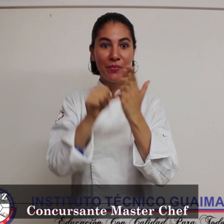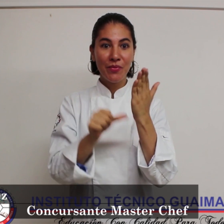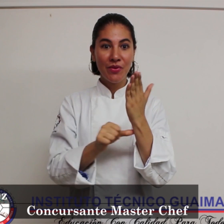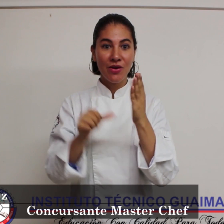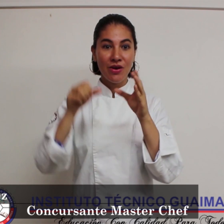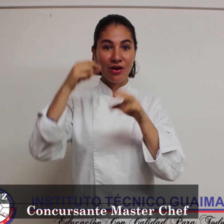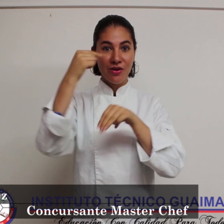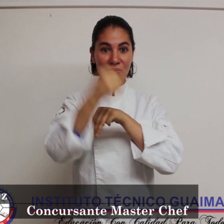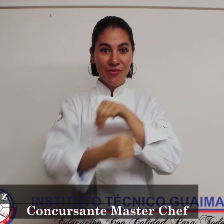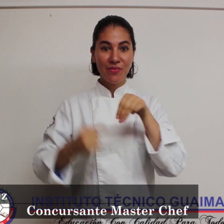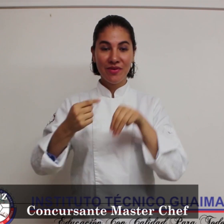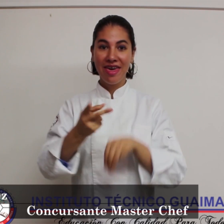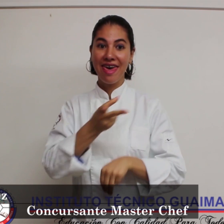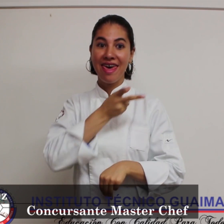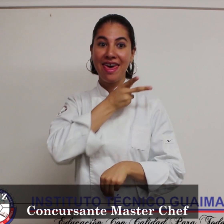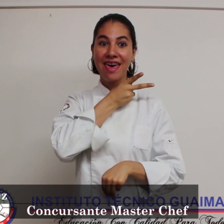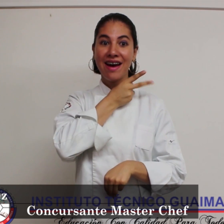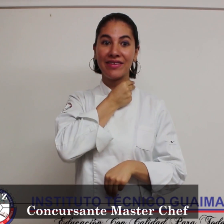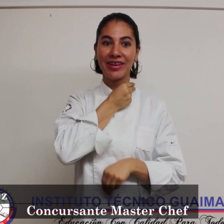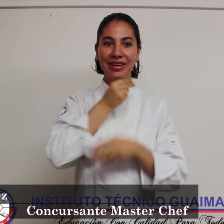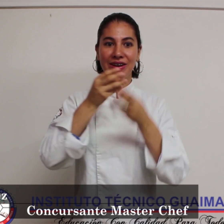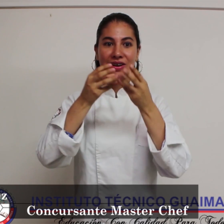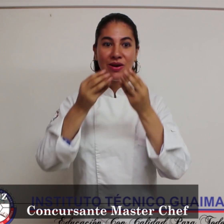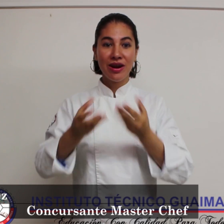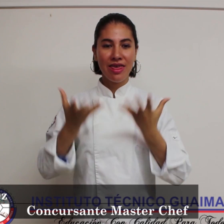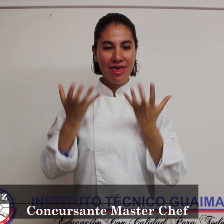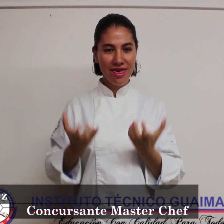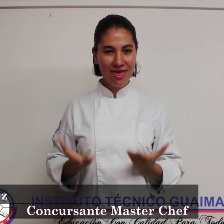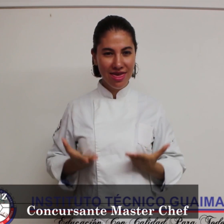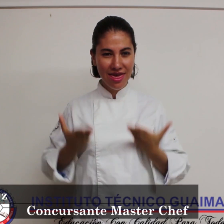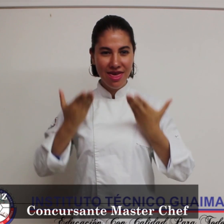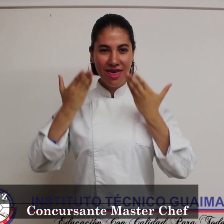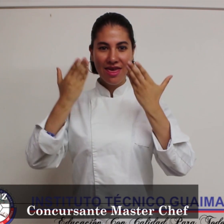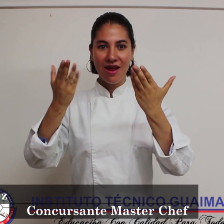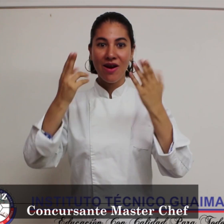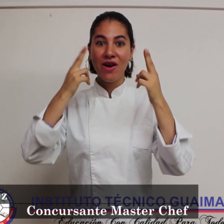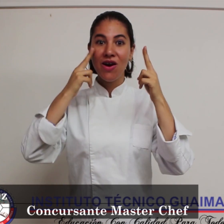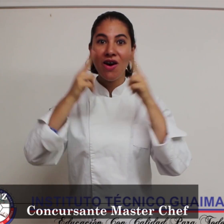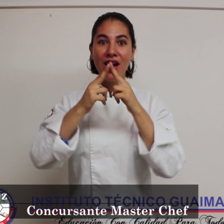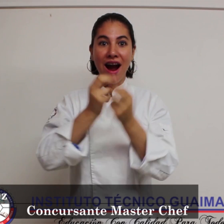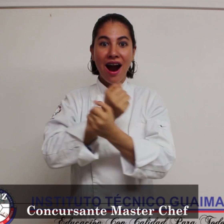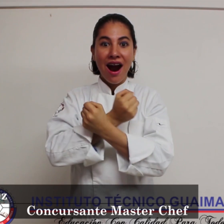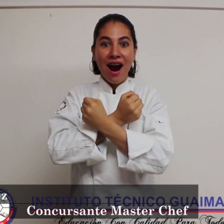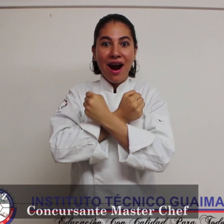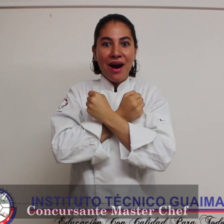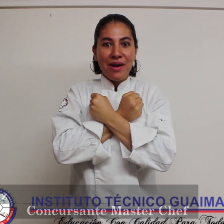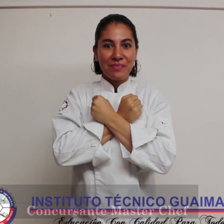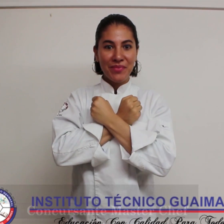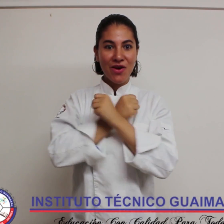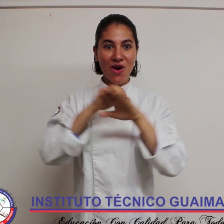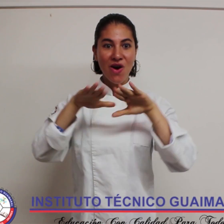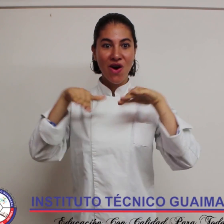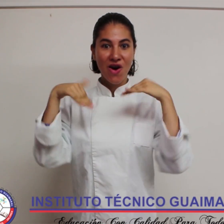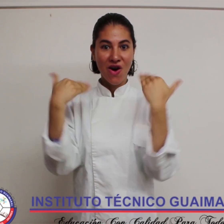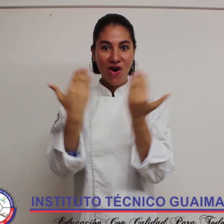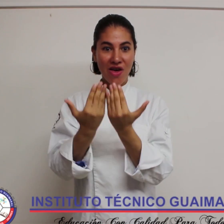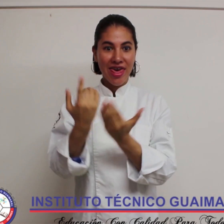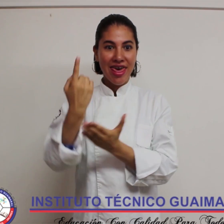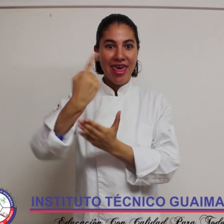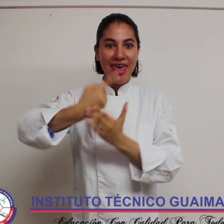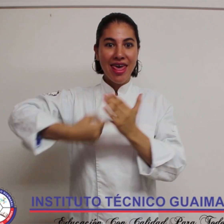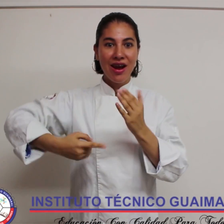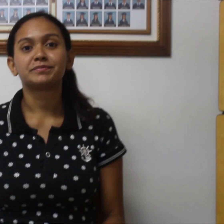Jojoa Me recuerda por mi participación en el programa de